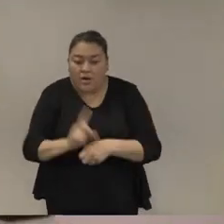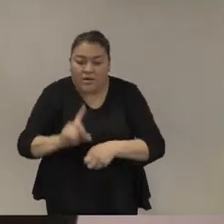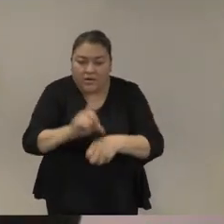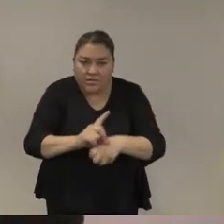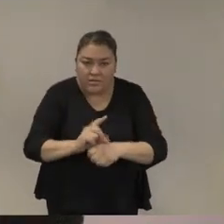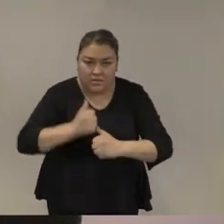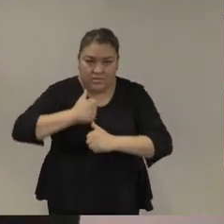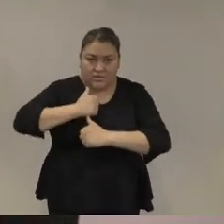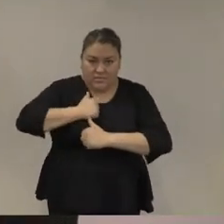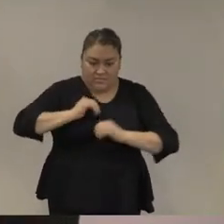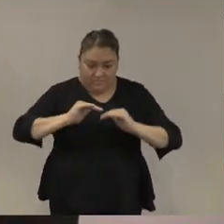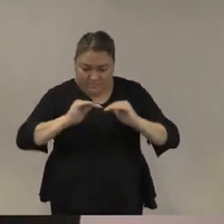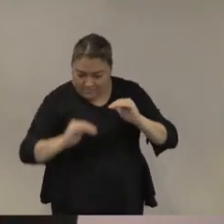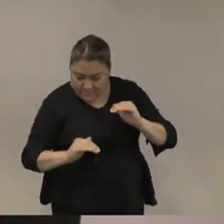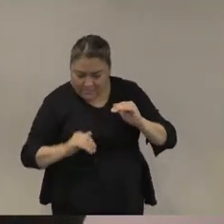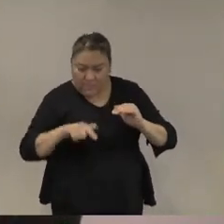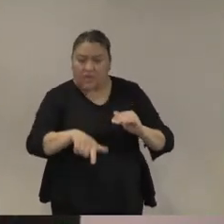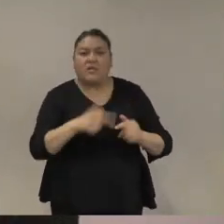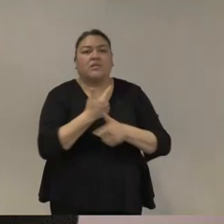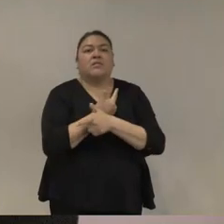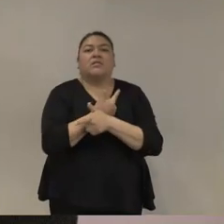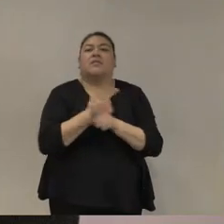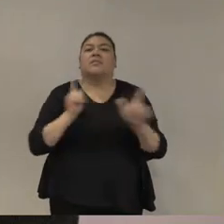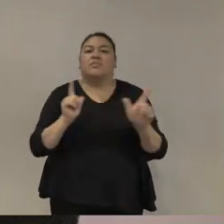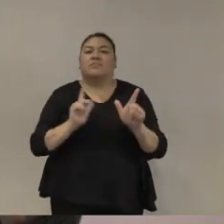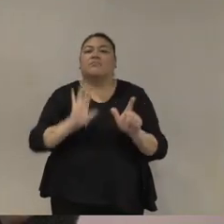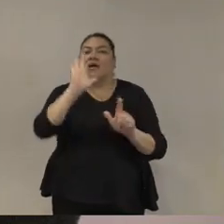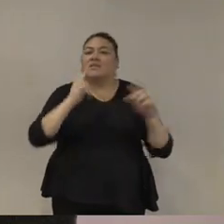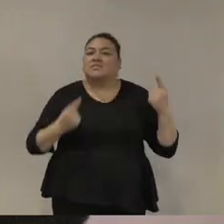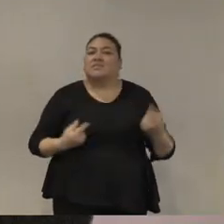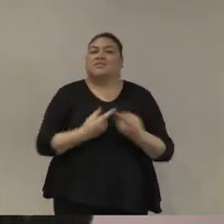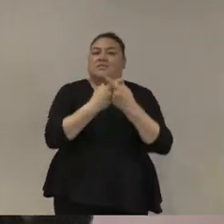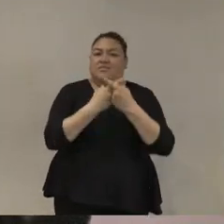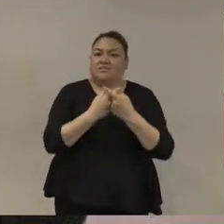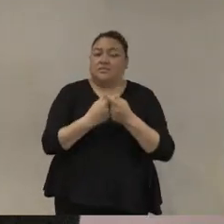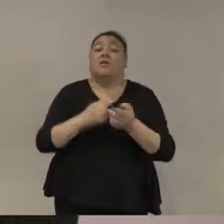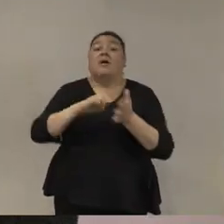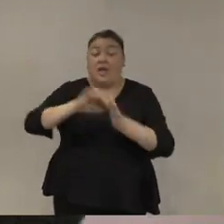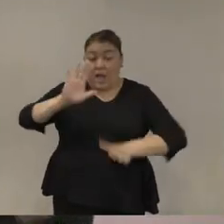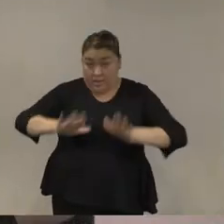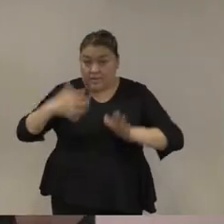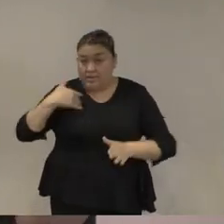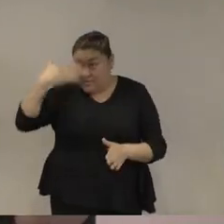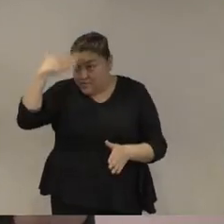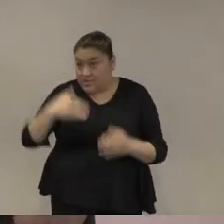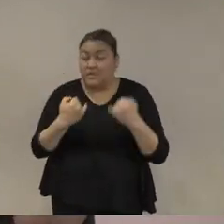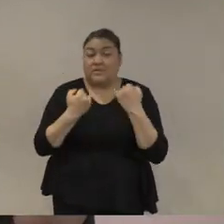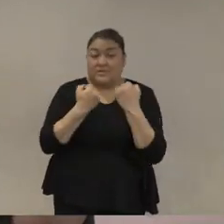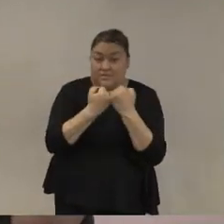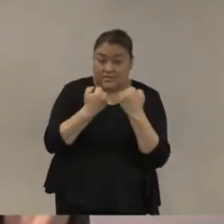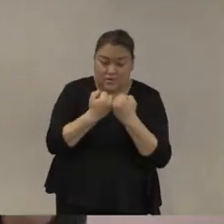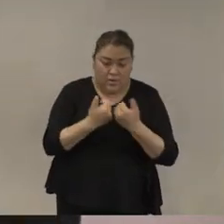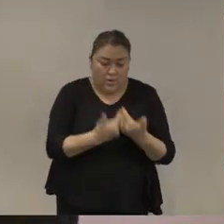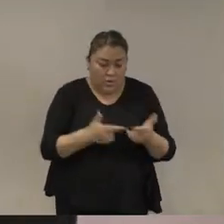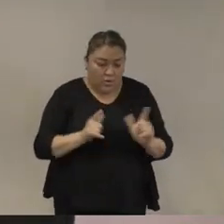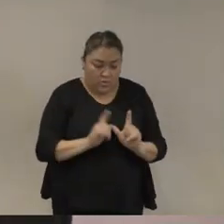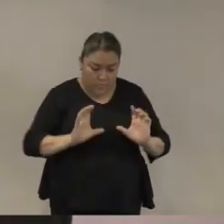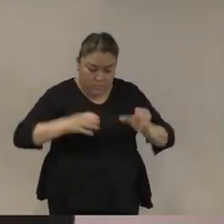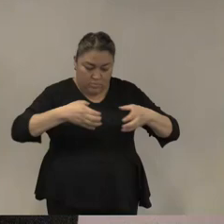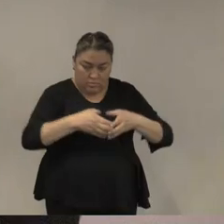normalmente esos textos mismo cuando son editados por los estados mayores de las fuerzas armadas